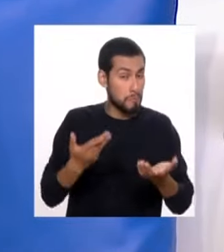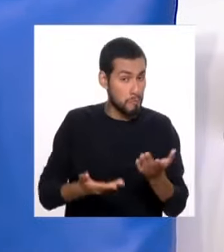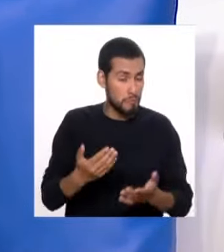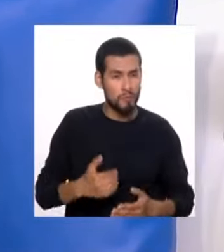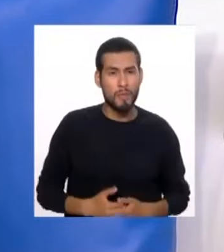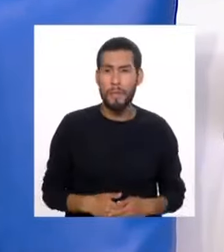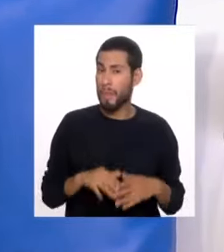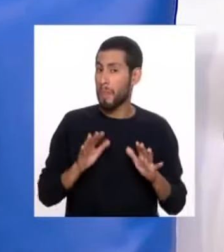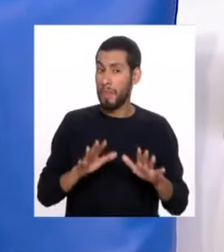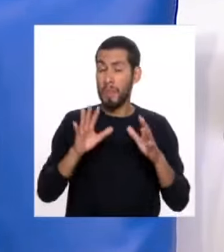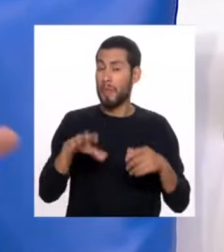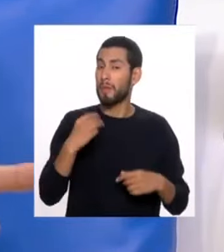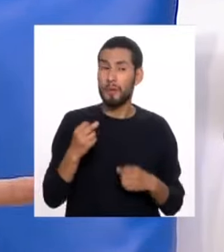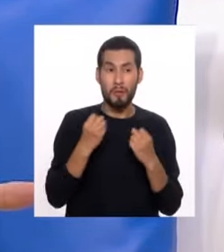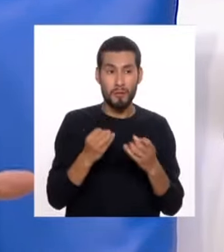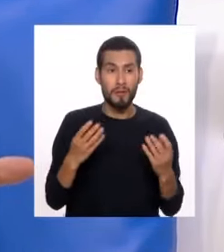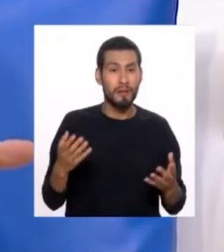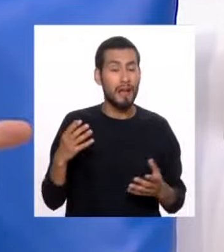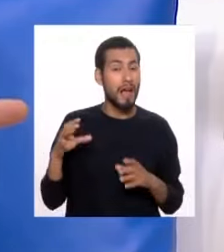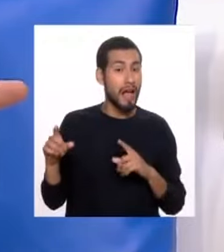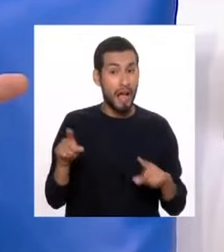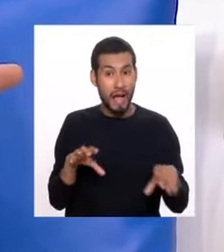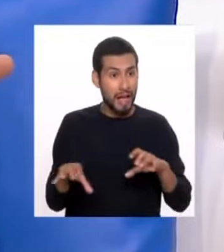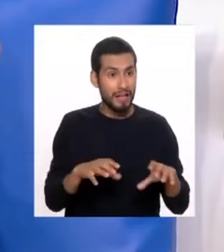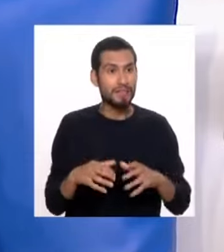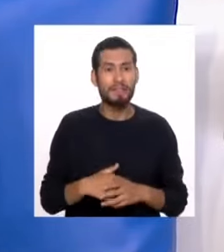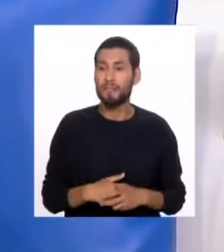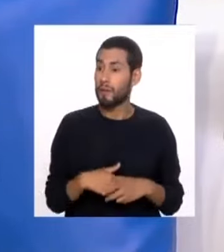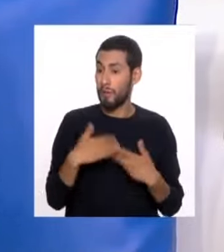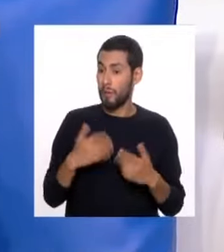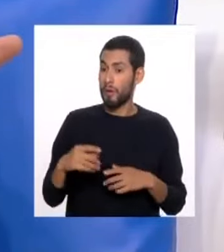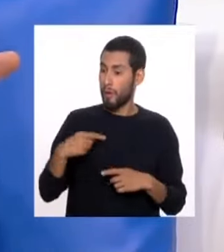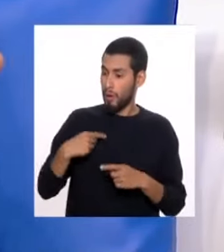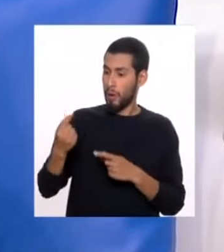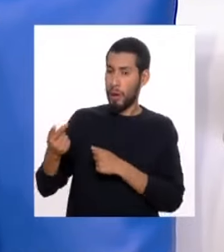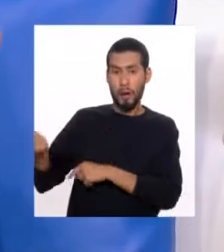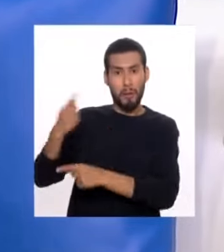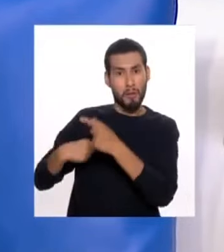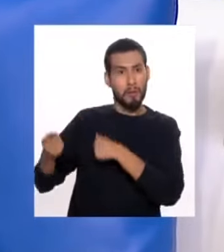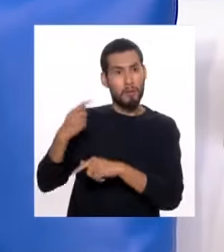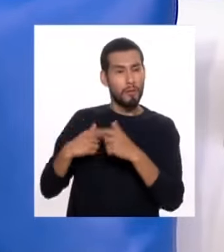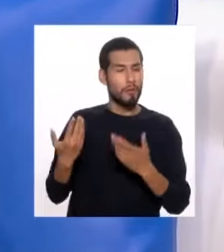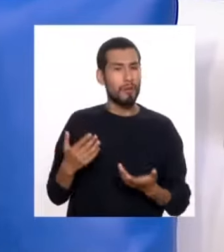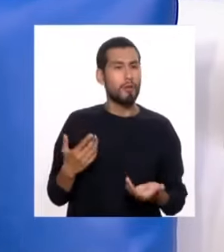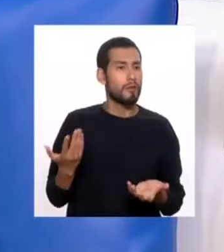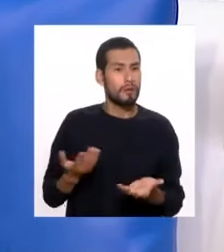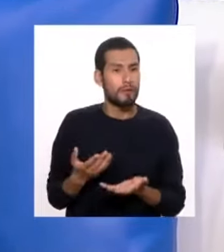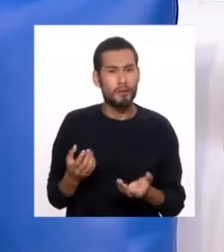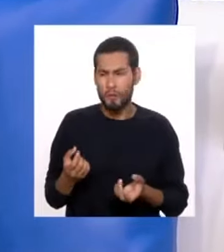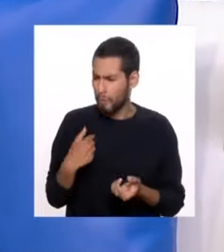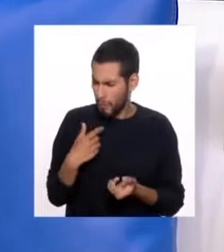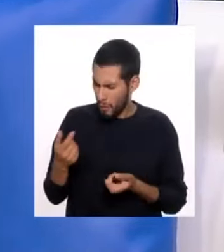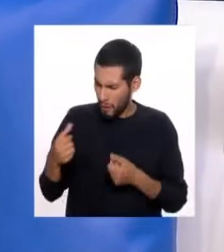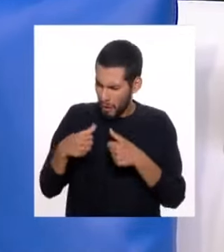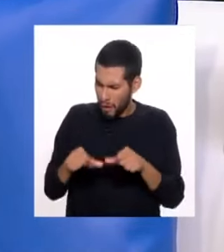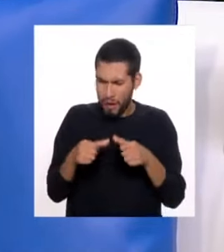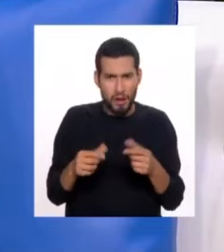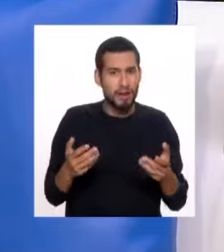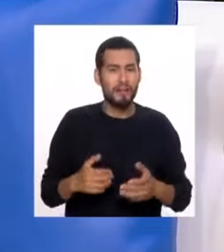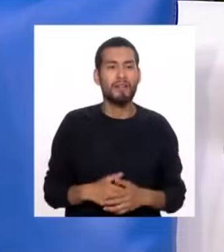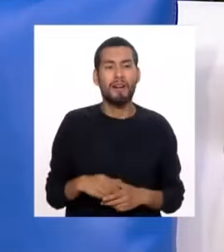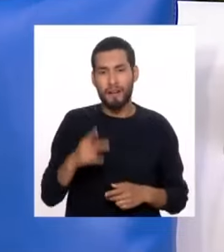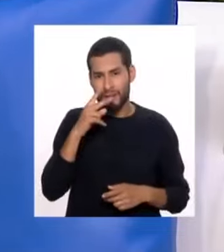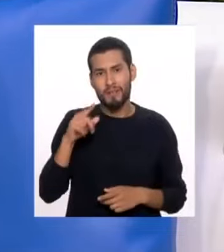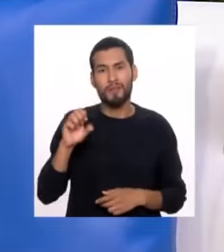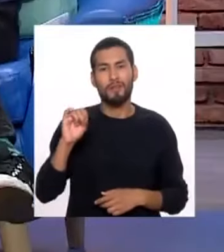Es una maravilla porque muchos lo están haciendo y dicen, oye, me está llegando, me está llegando, no sé cuenta de dónde, ¿quién me deposita? Y ven